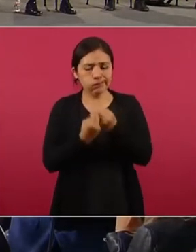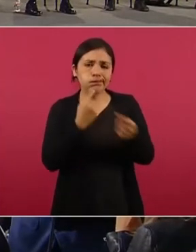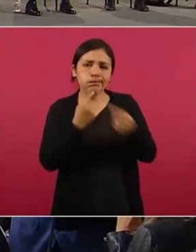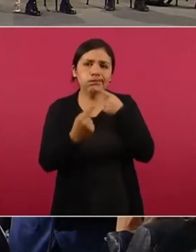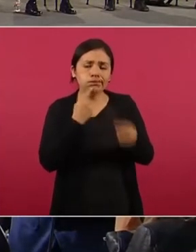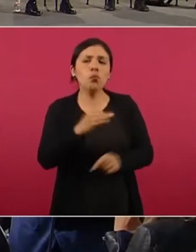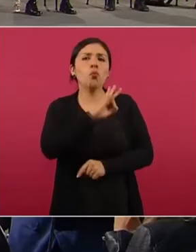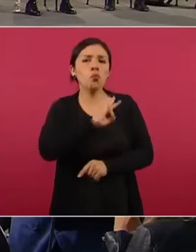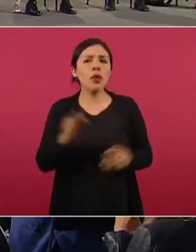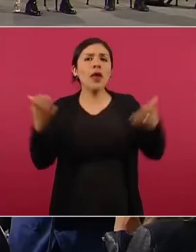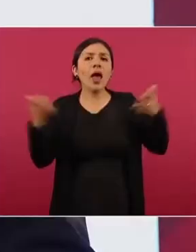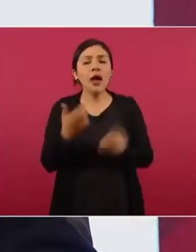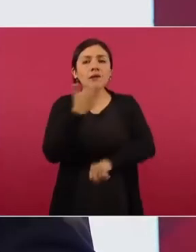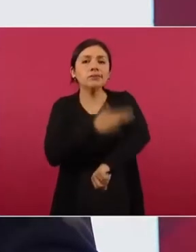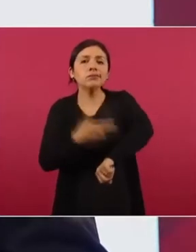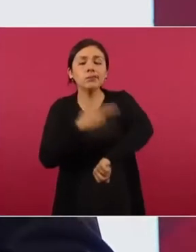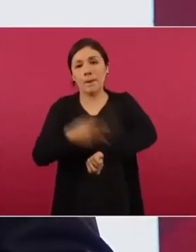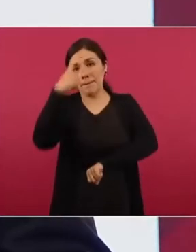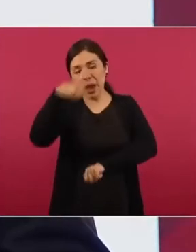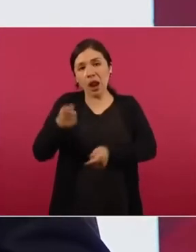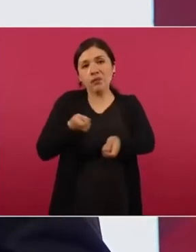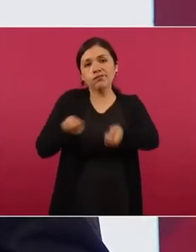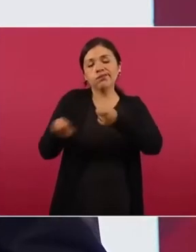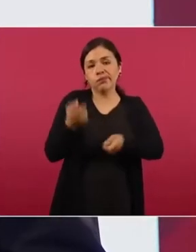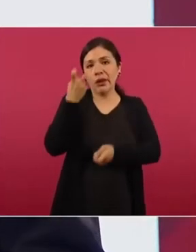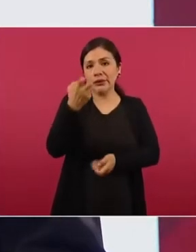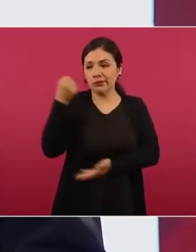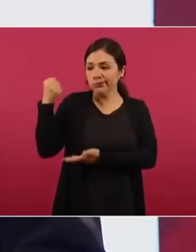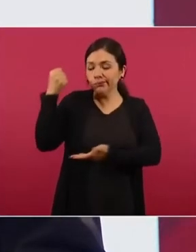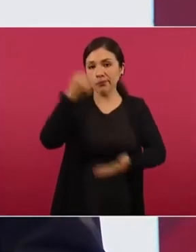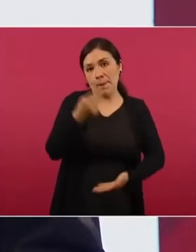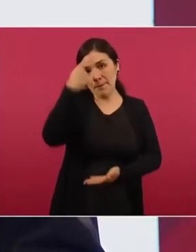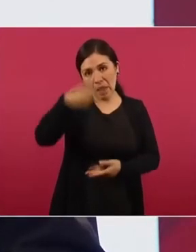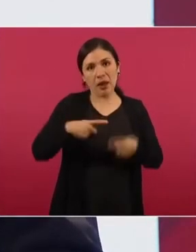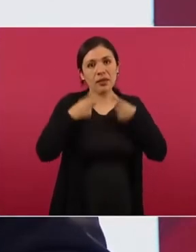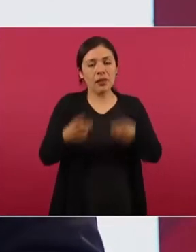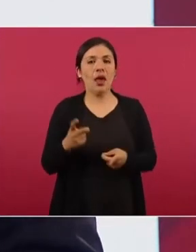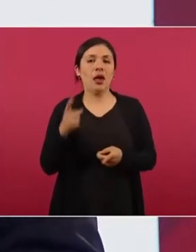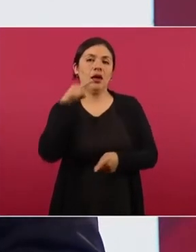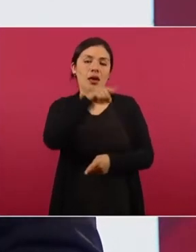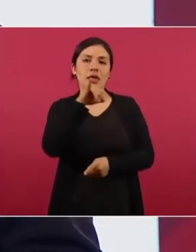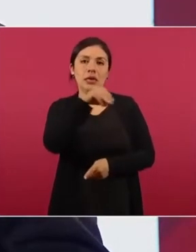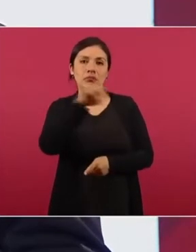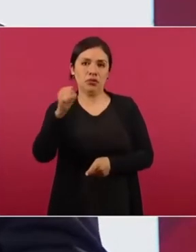llevar a la administración del fondo para entregarlo al IMSS.